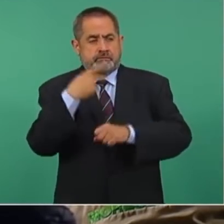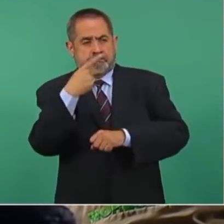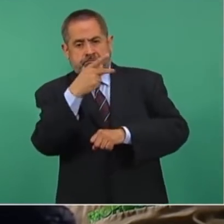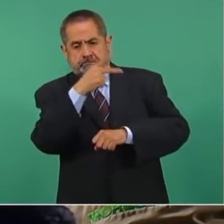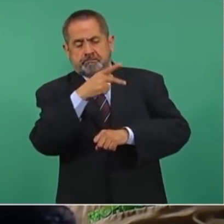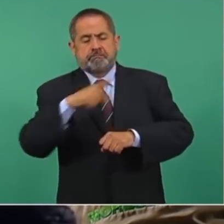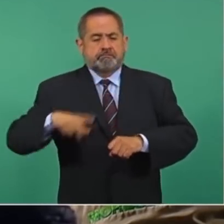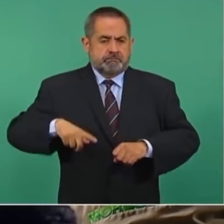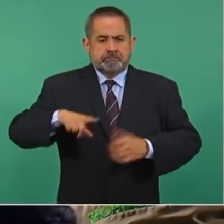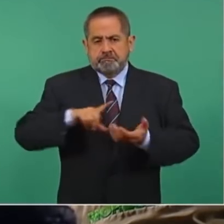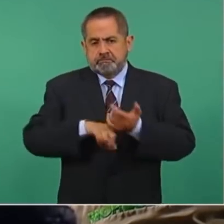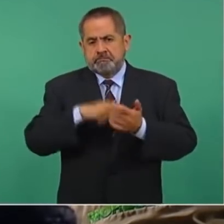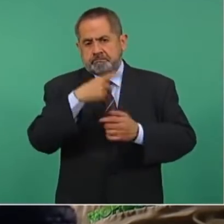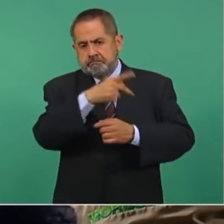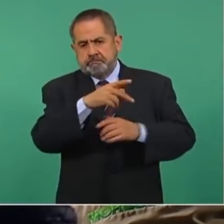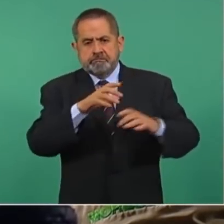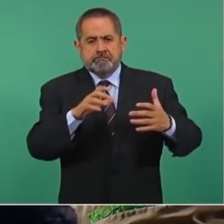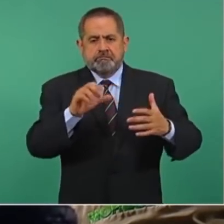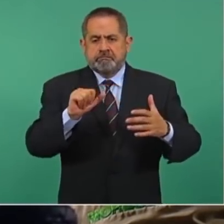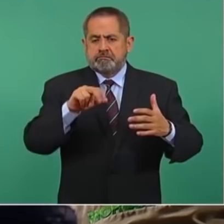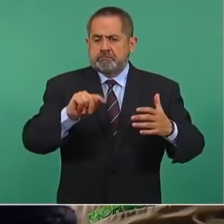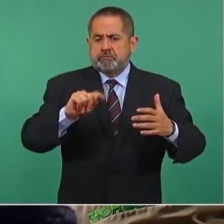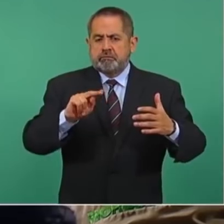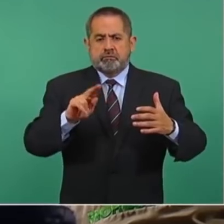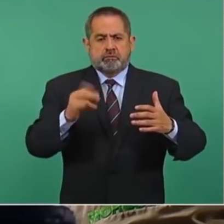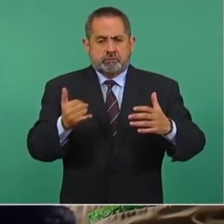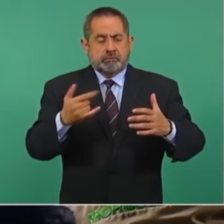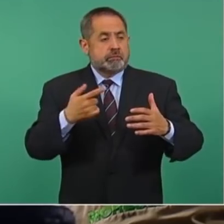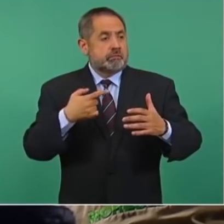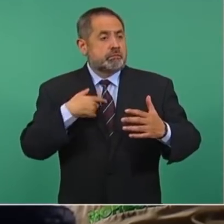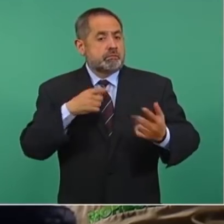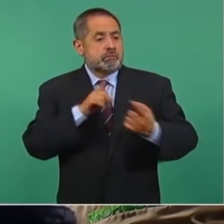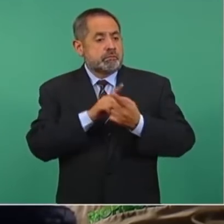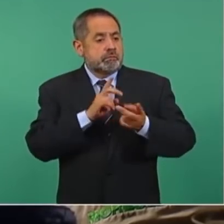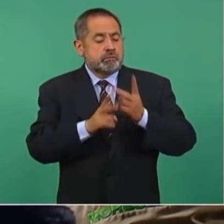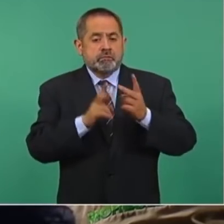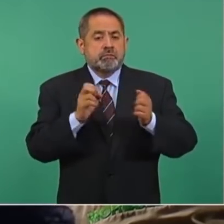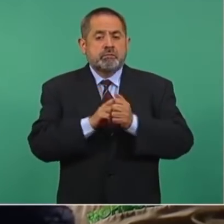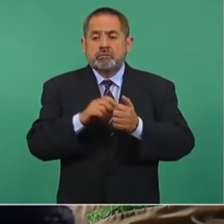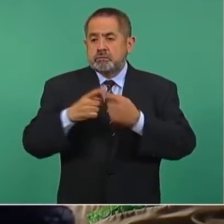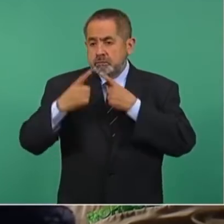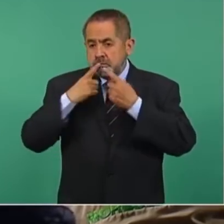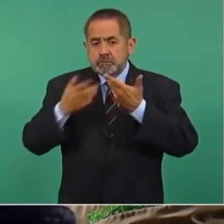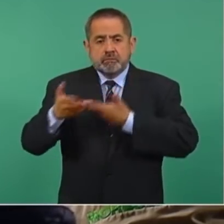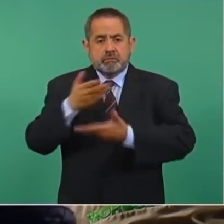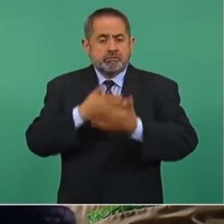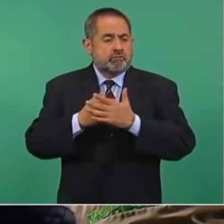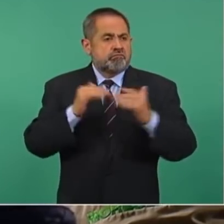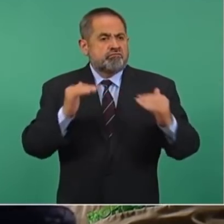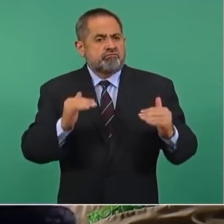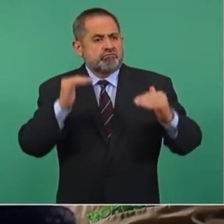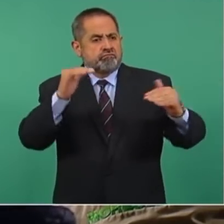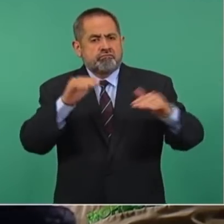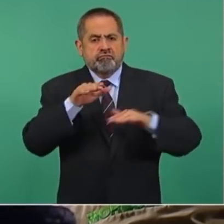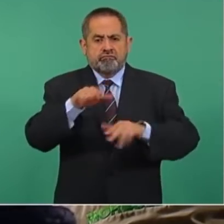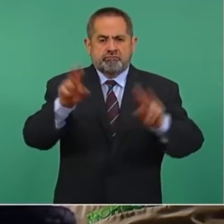propósito o durante la entrevista que sostuve con motivo del diálogo económico de alto nivel.